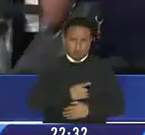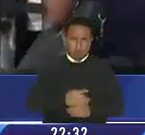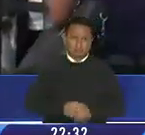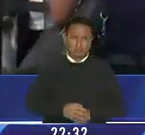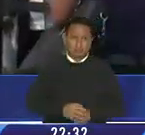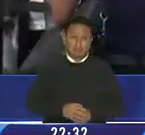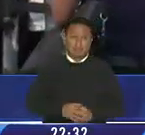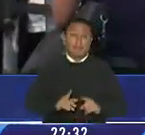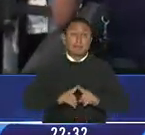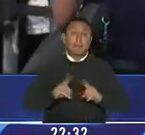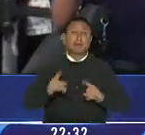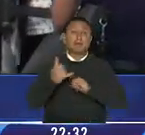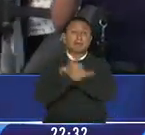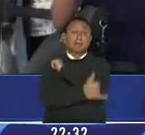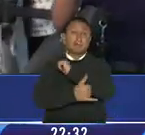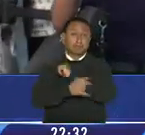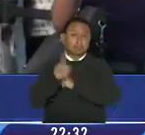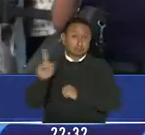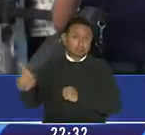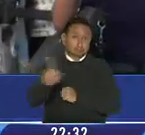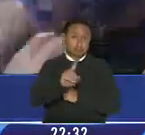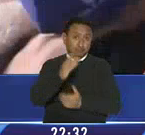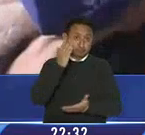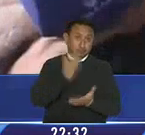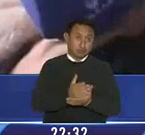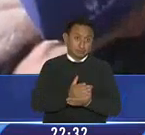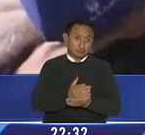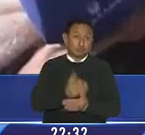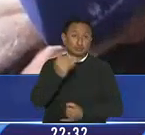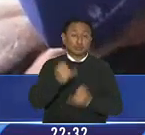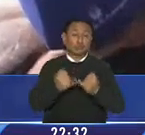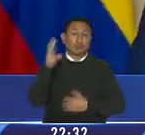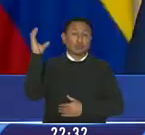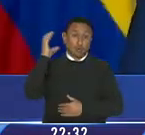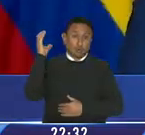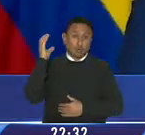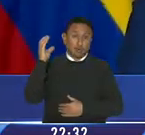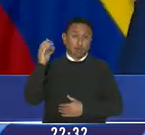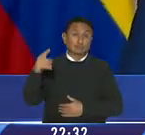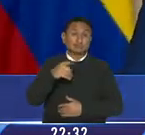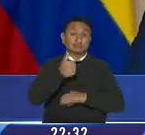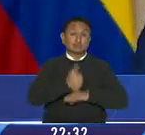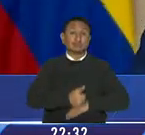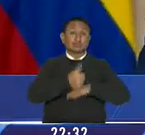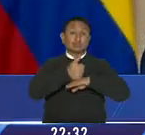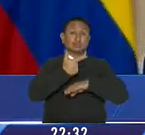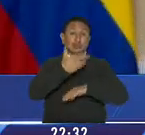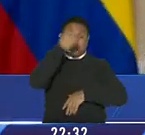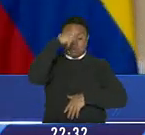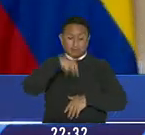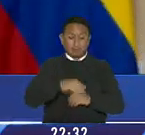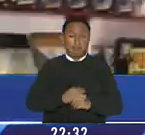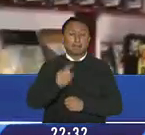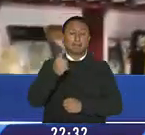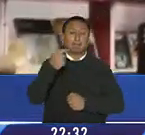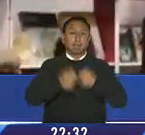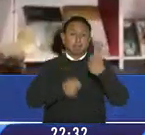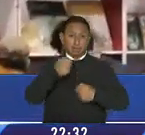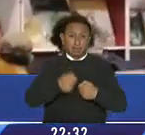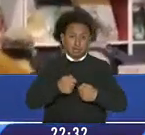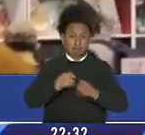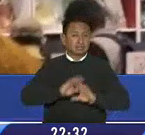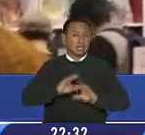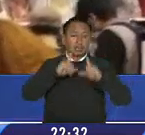no obstante en varios países se ha decidido suspenderla el último fue Colombia aquí las autoridades decidieron que desde el primero de mayo ya no se